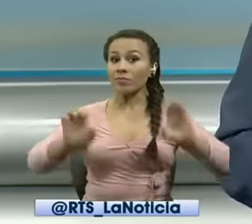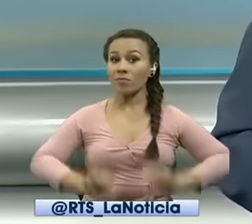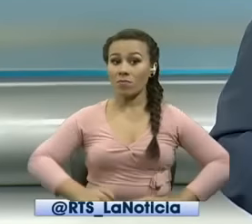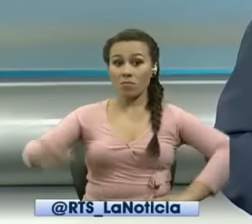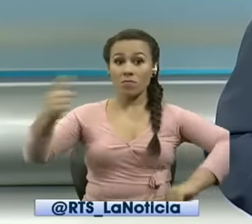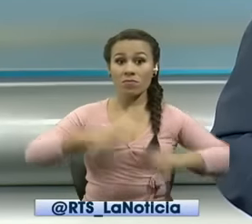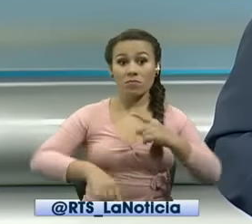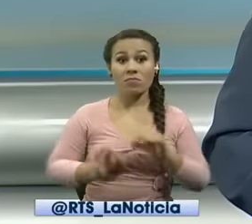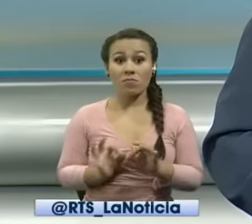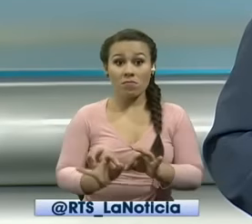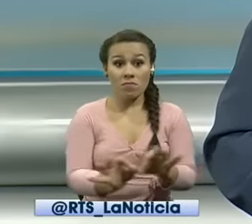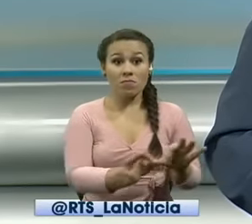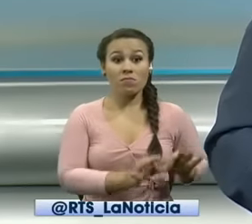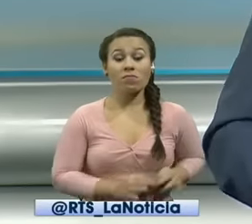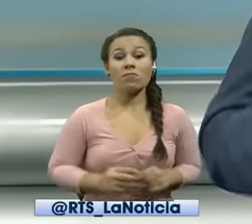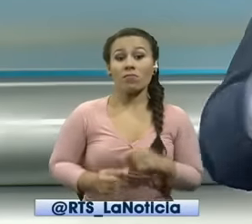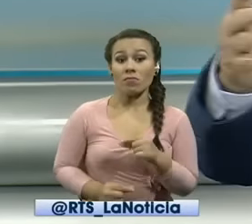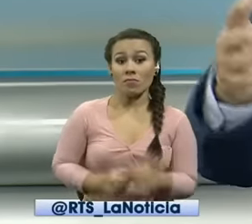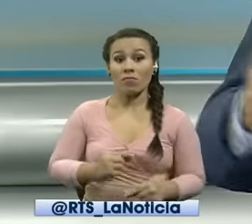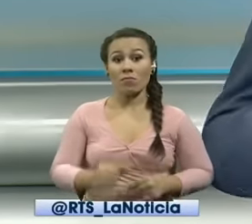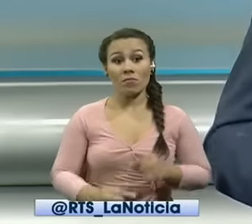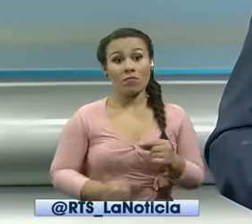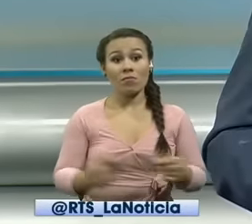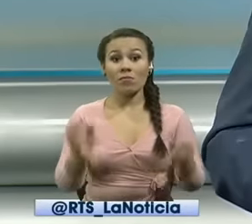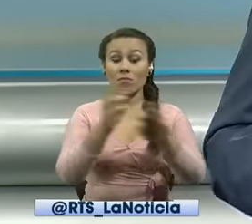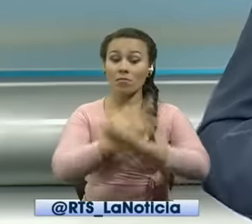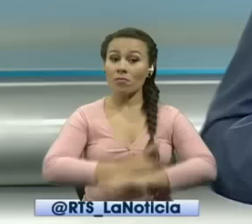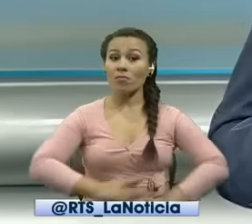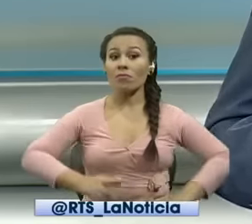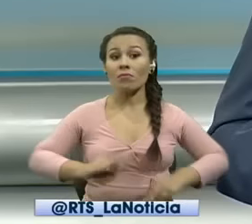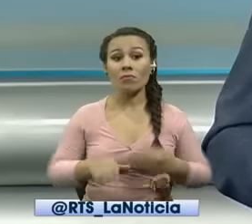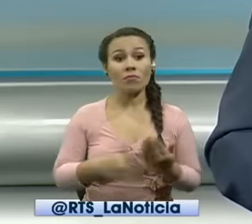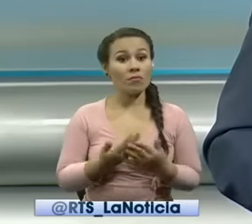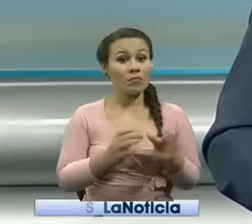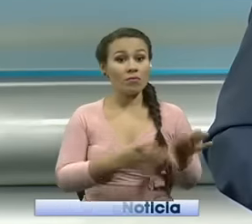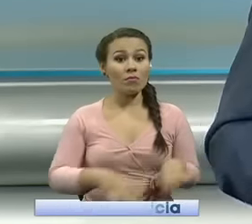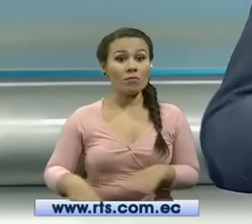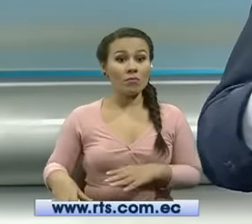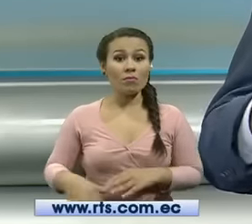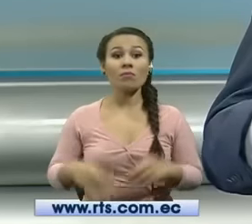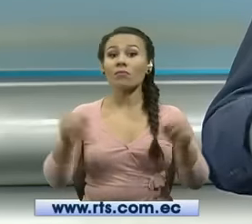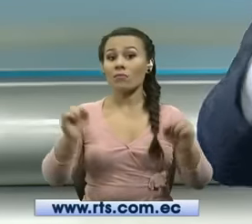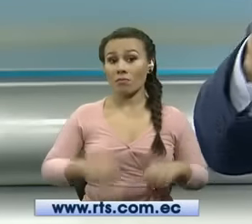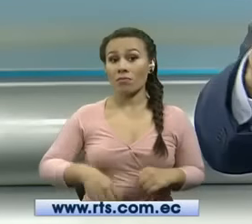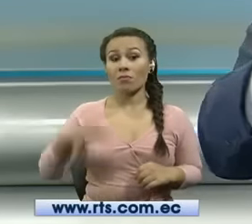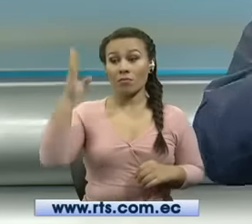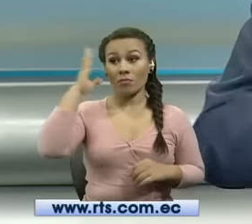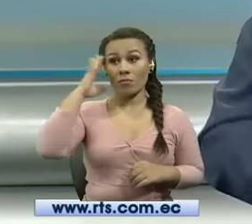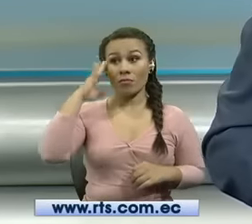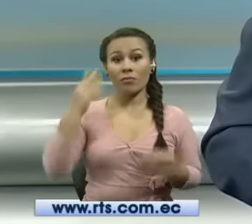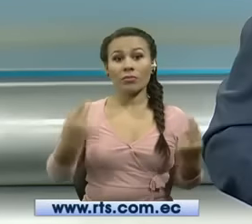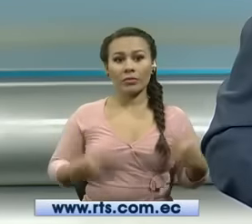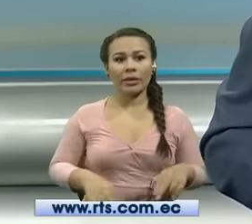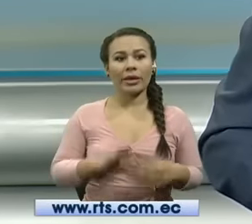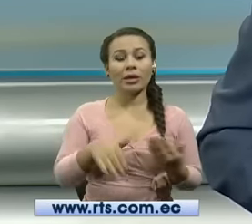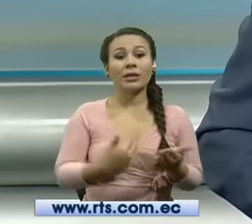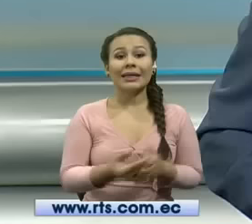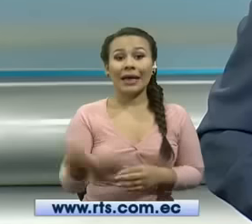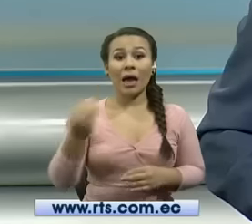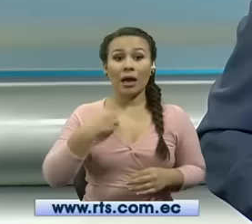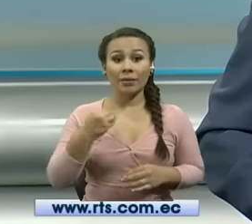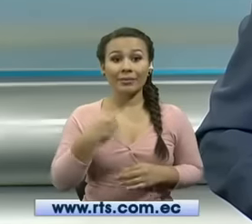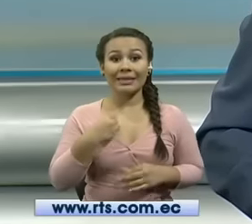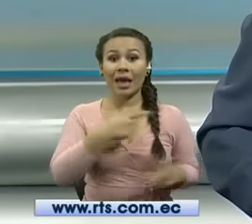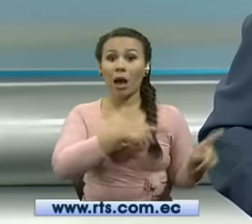alturas del día ya irán seguramente terminando las labores de reparación y también como dijo la chica el jury